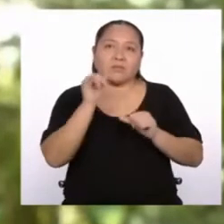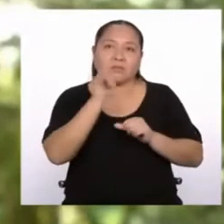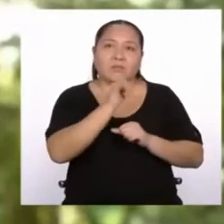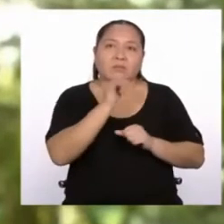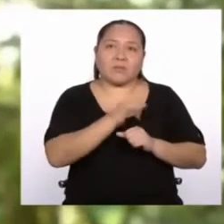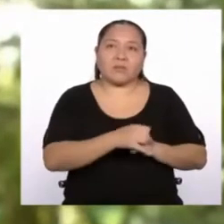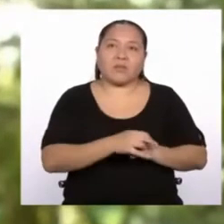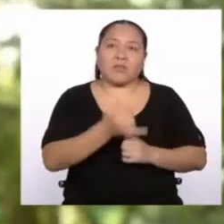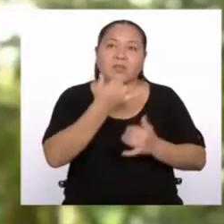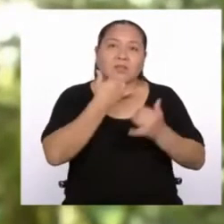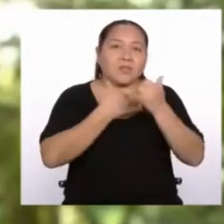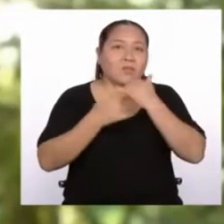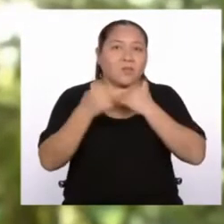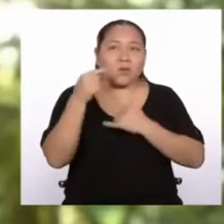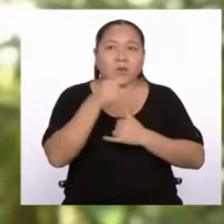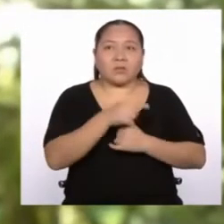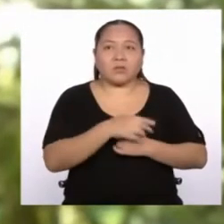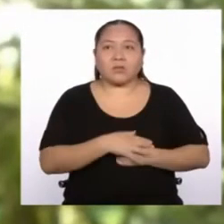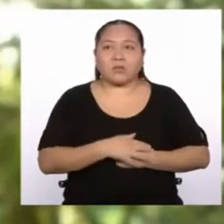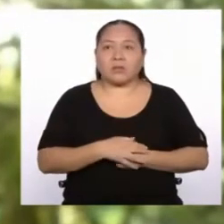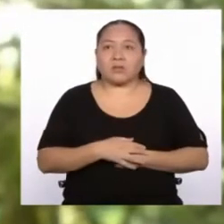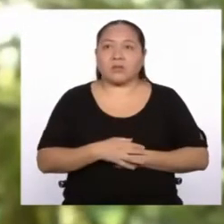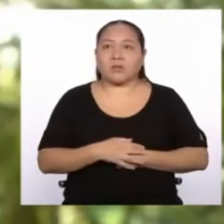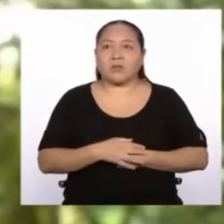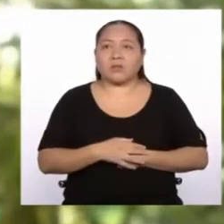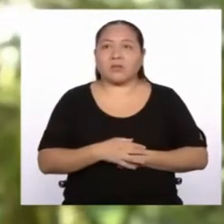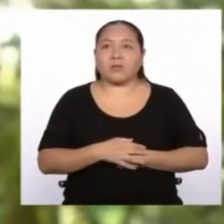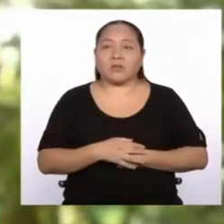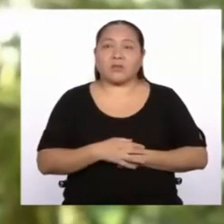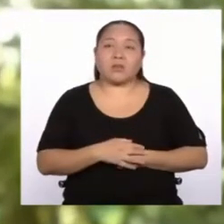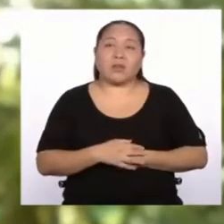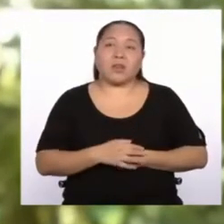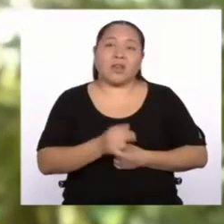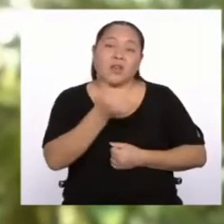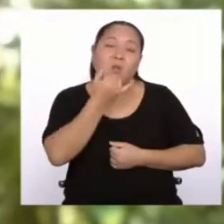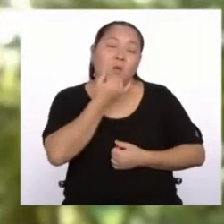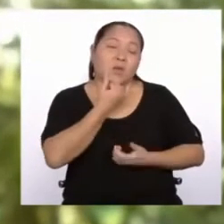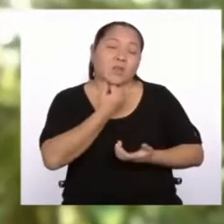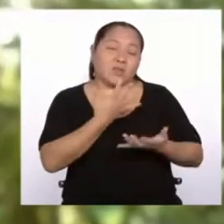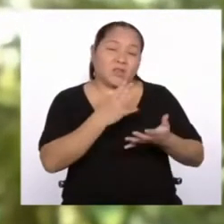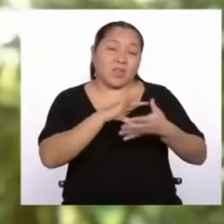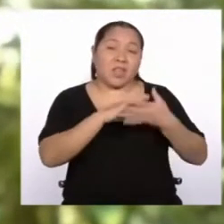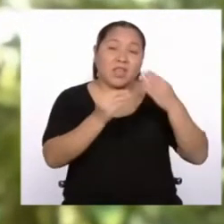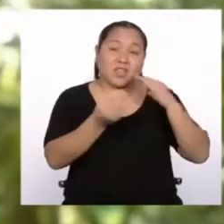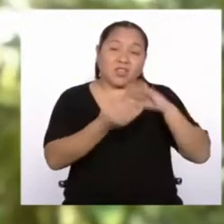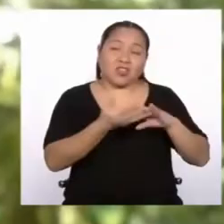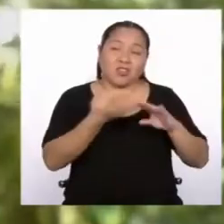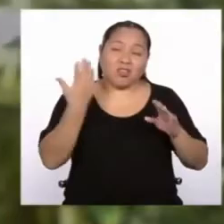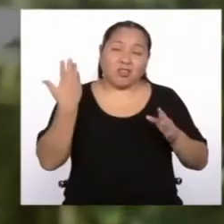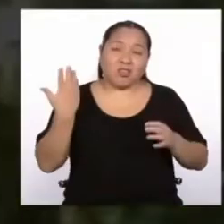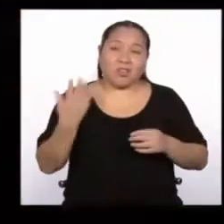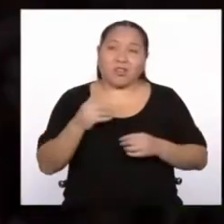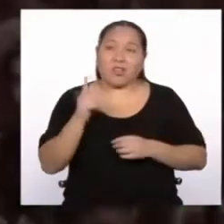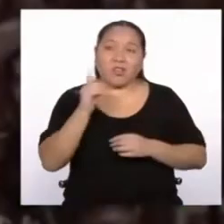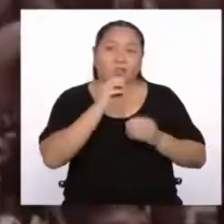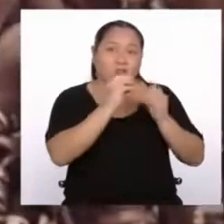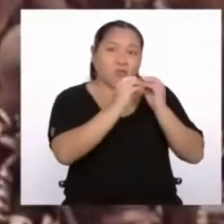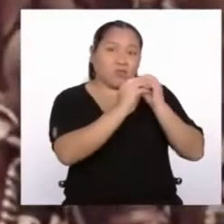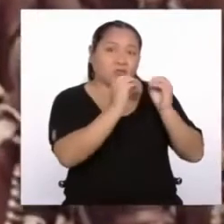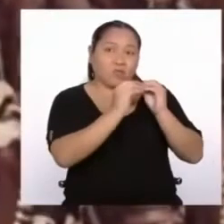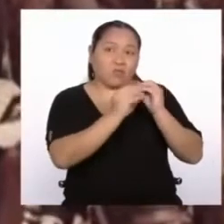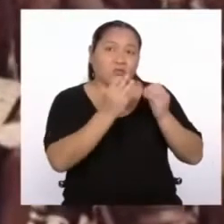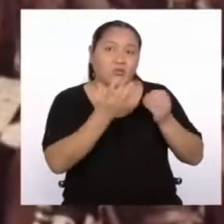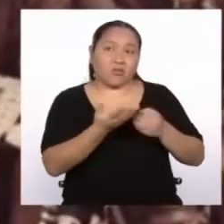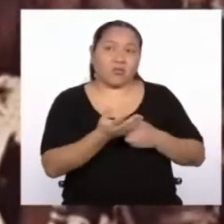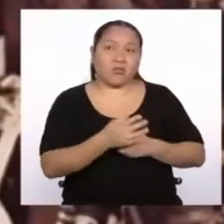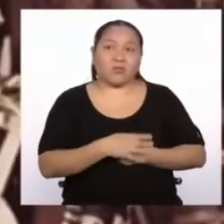con ese error, ¿no? Histórico, por decirlo así, y que no se subsanó.